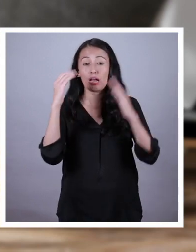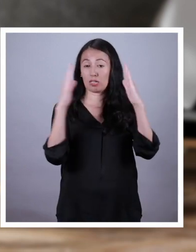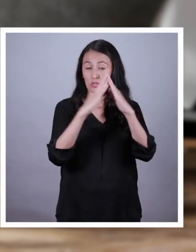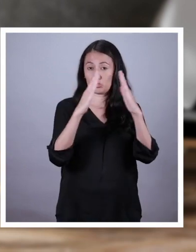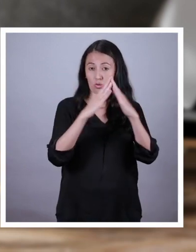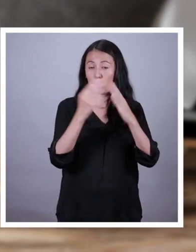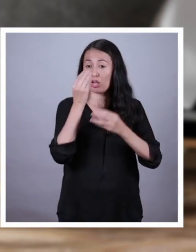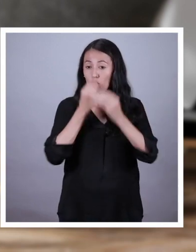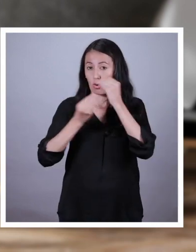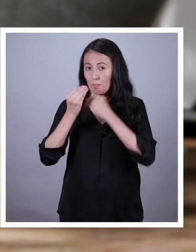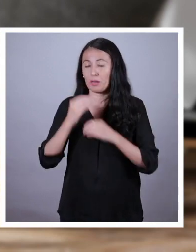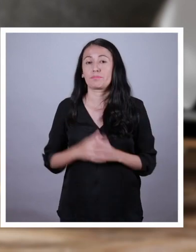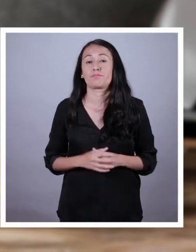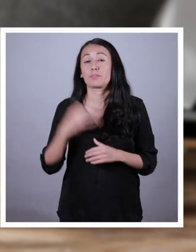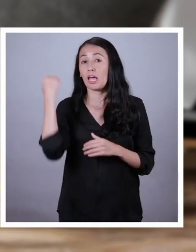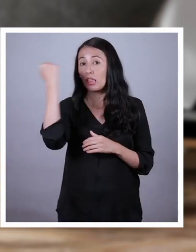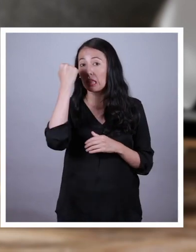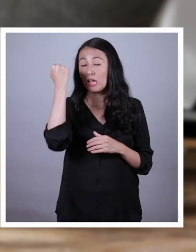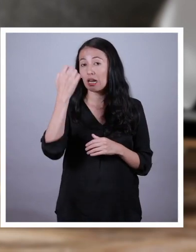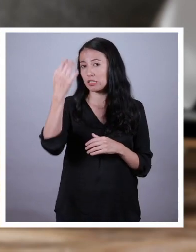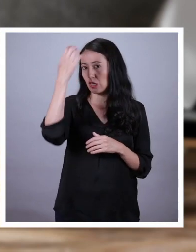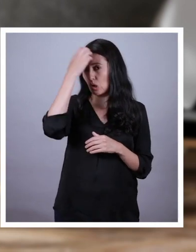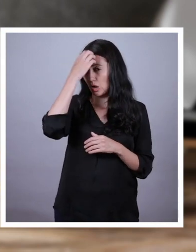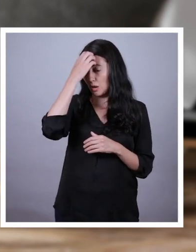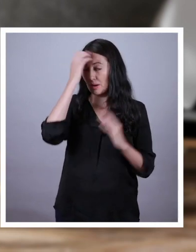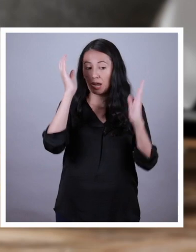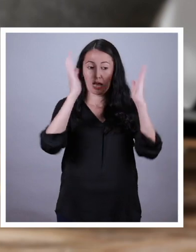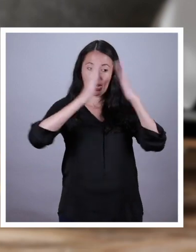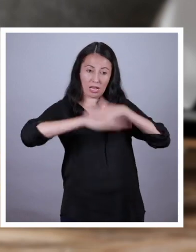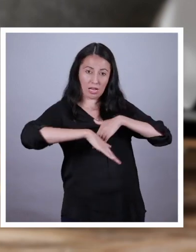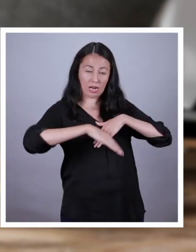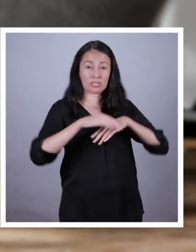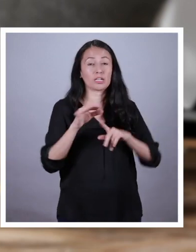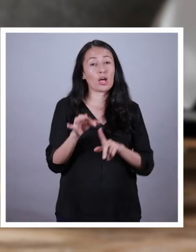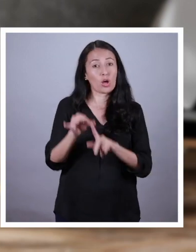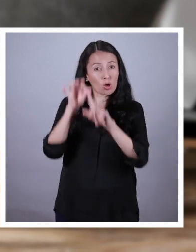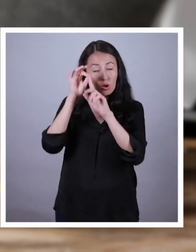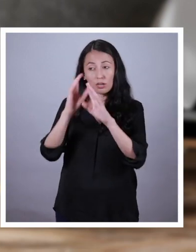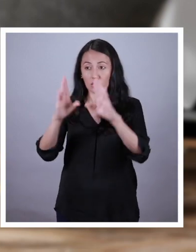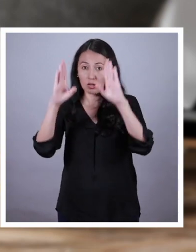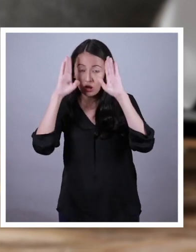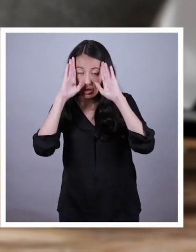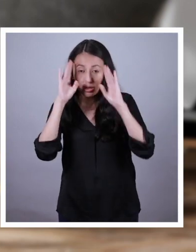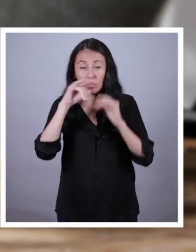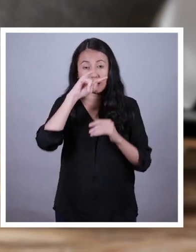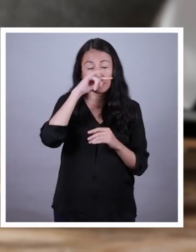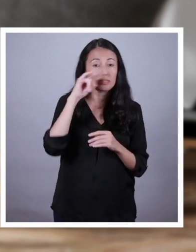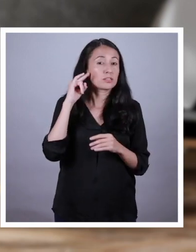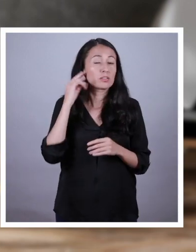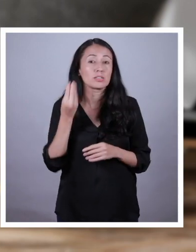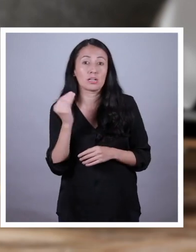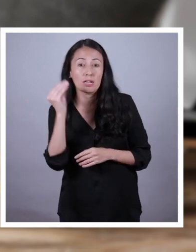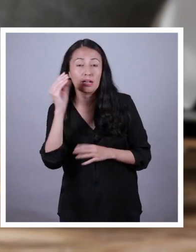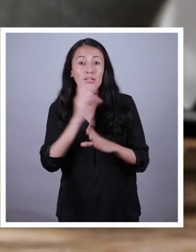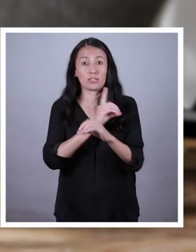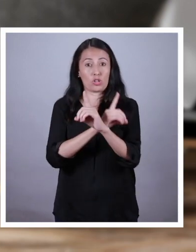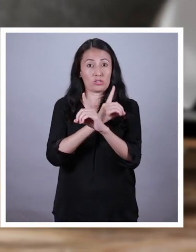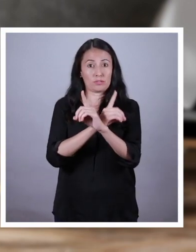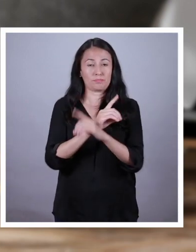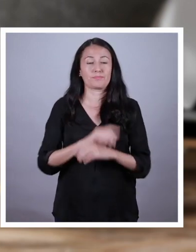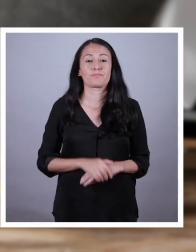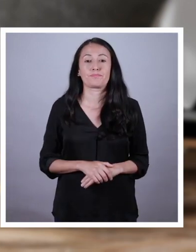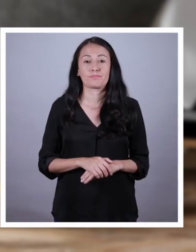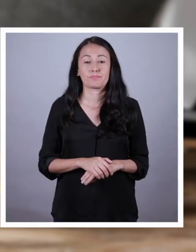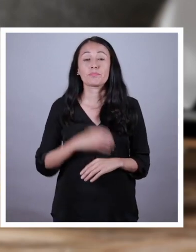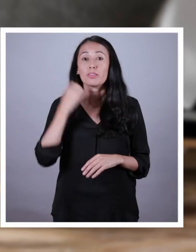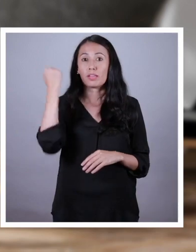adecuadas Derecho a la educación gratuita y atenciones especiales para las niñas, niños y adolescentes con discapacidad